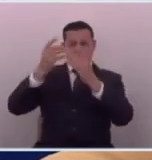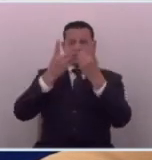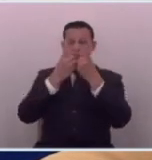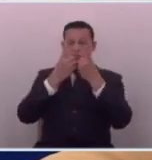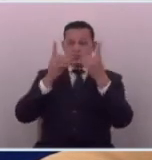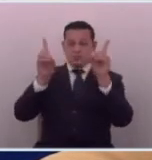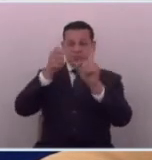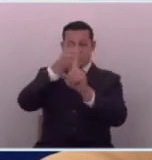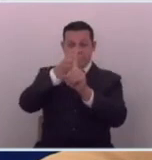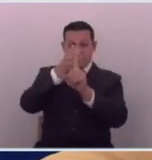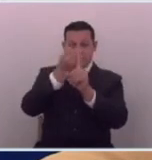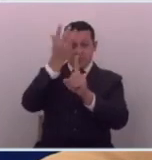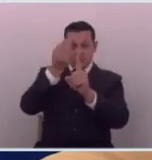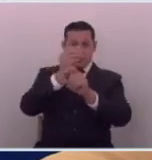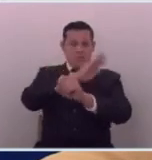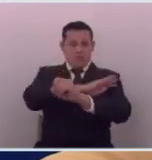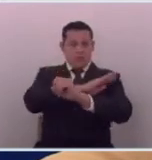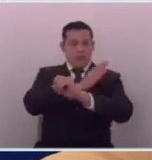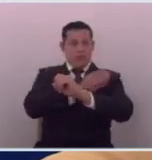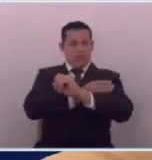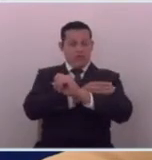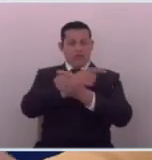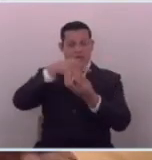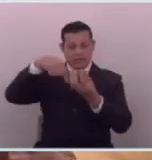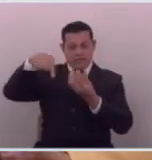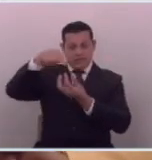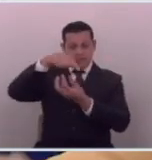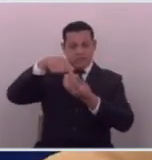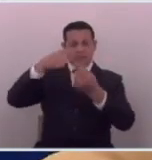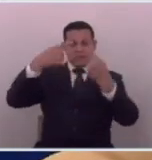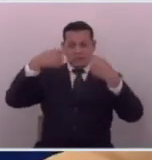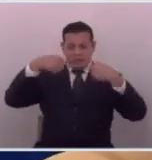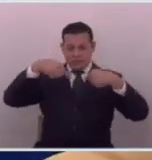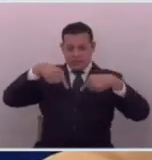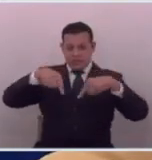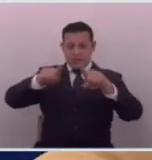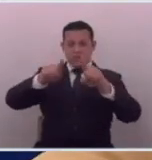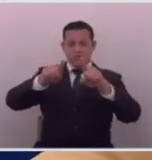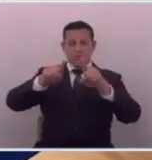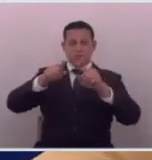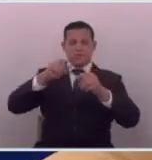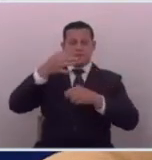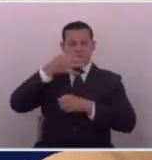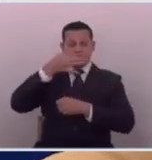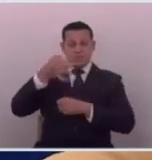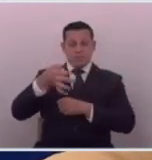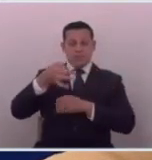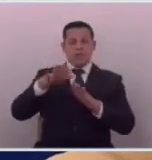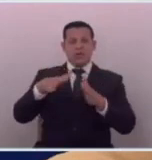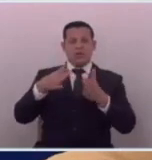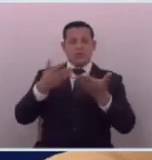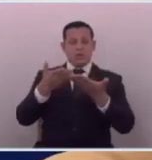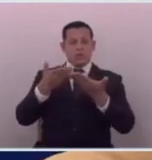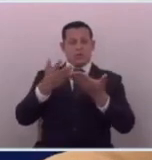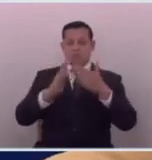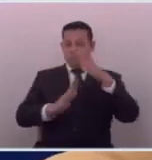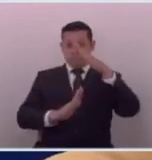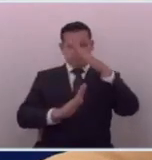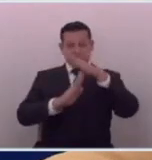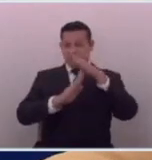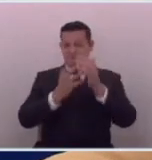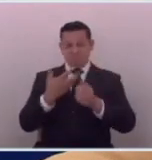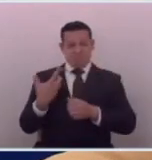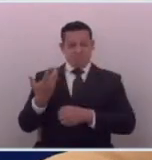democracia cada día más fuerte y eso va a seguir así definitivamente porque no nos vamos a